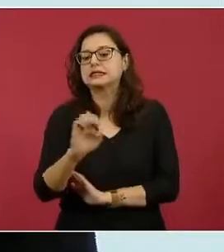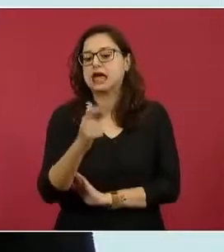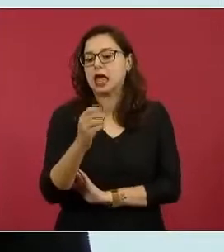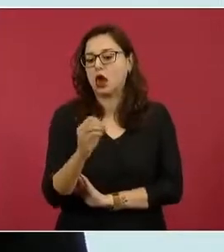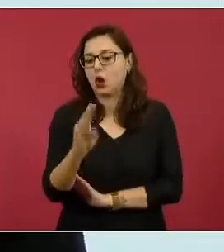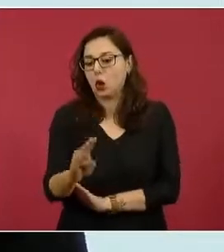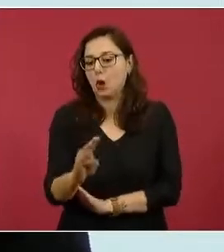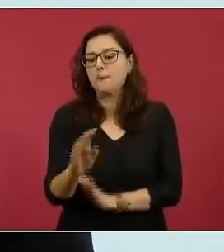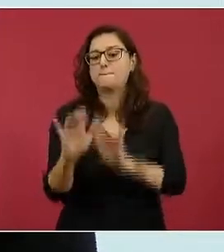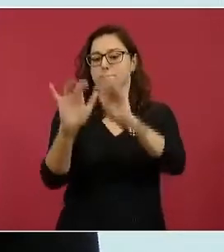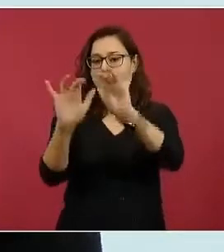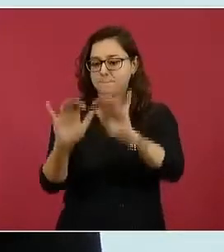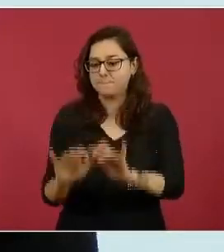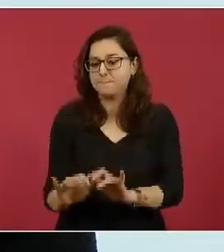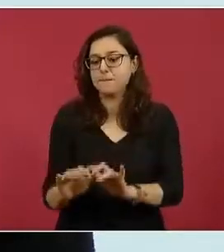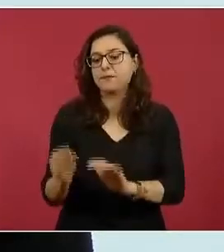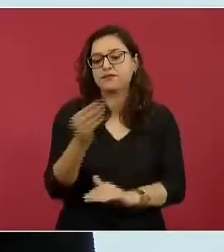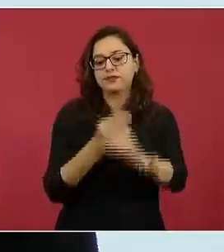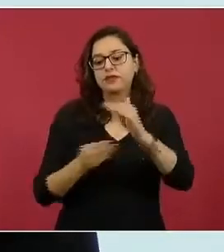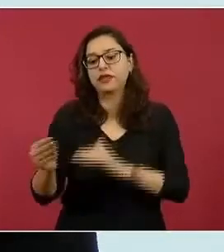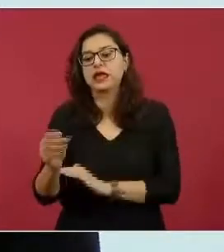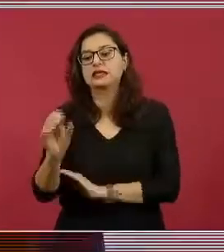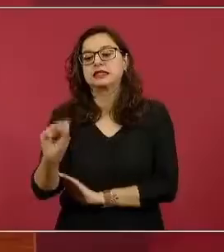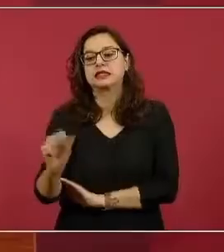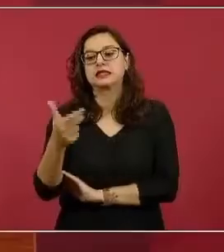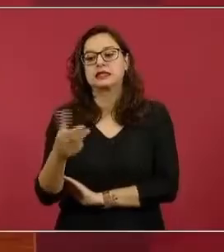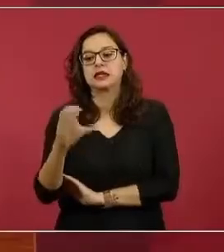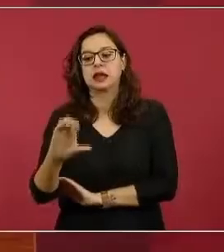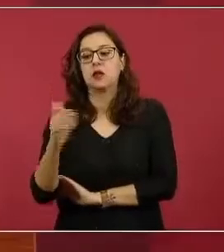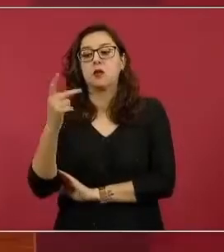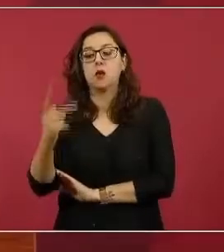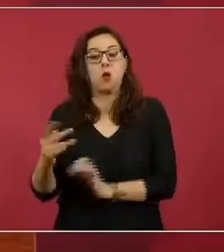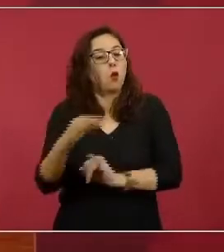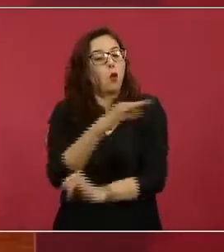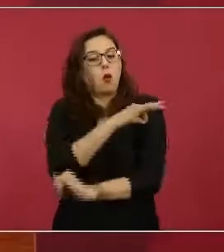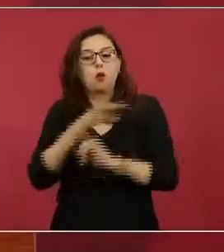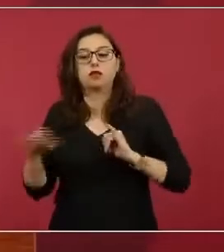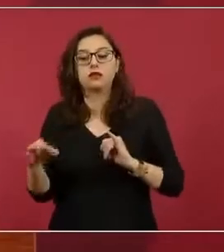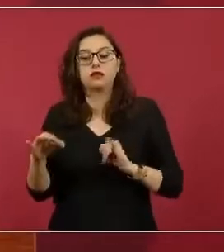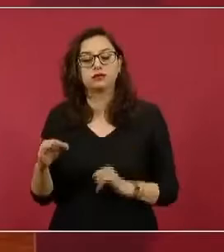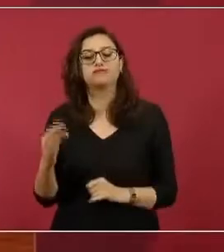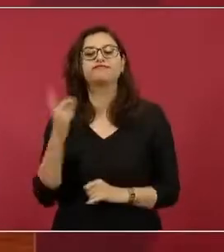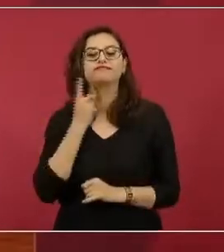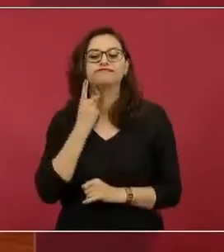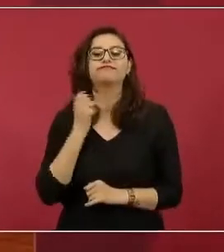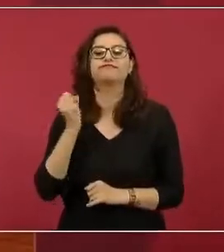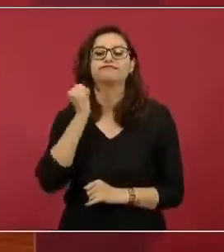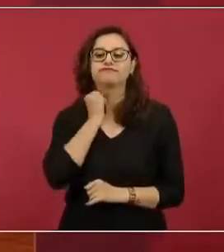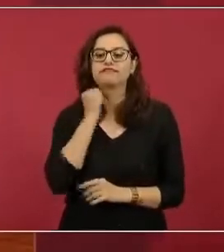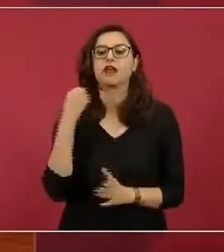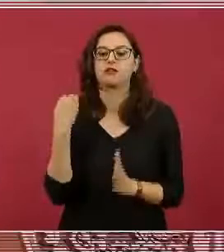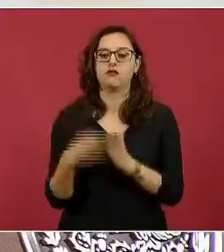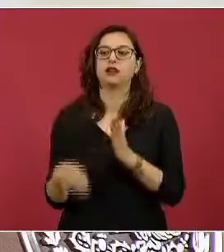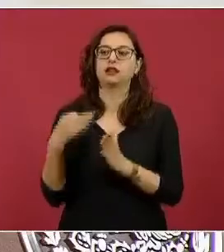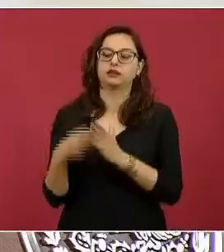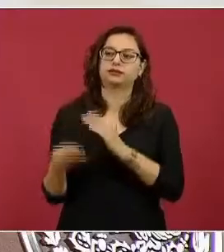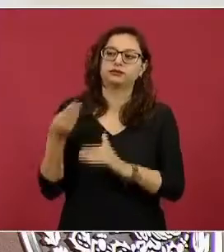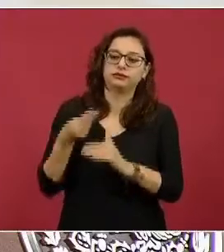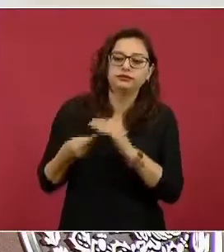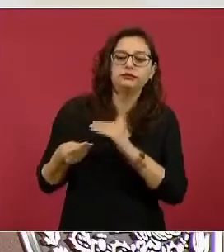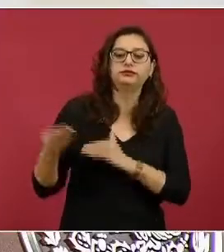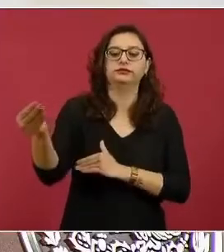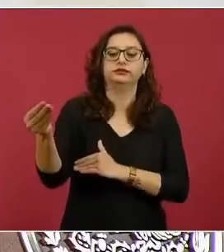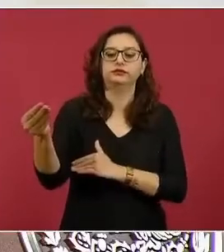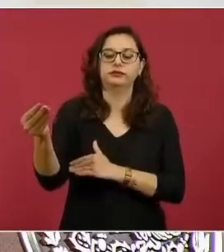Gobernación a la Secretaría de Hacienda falta solamente ese paso para poner a consideración, para que se firme